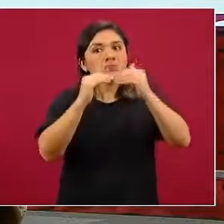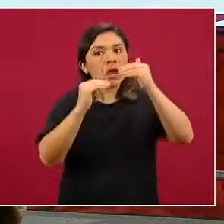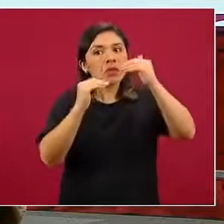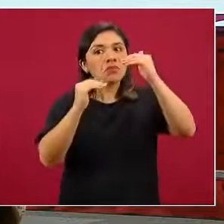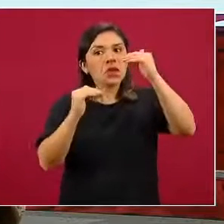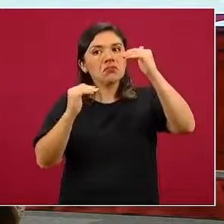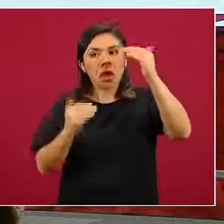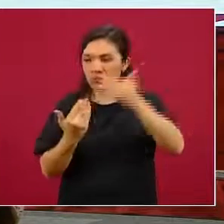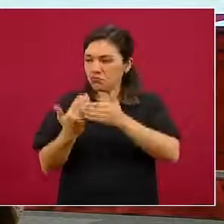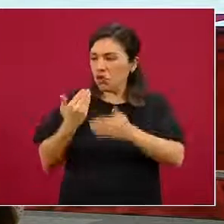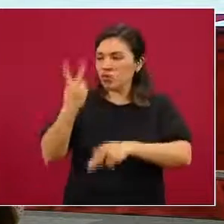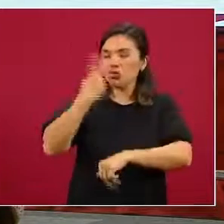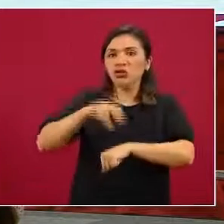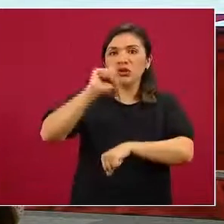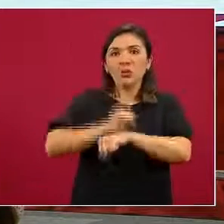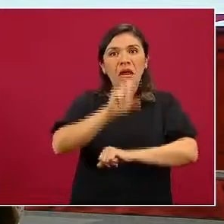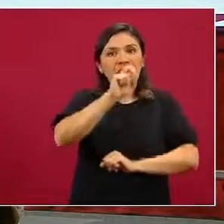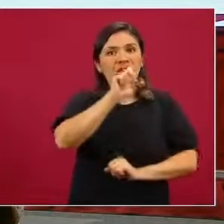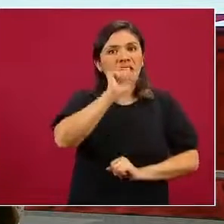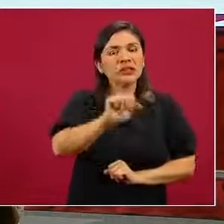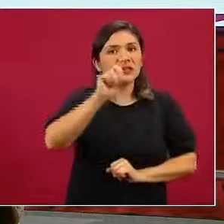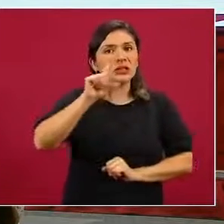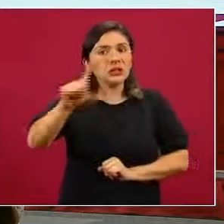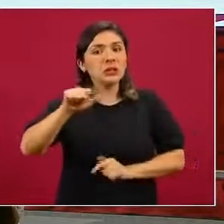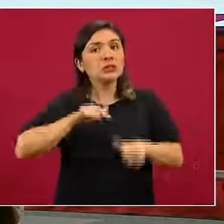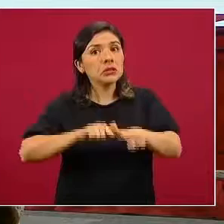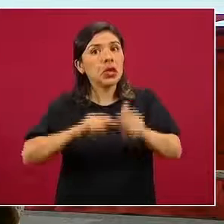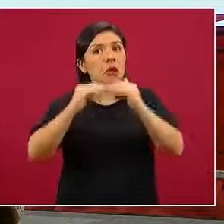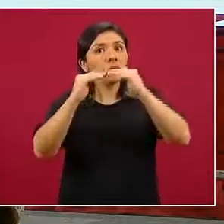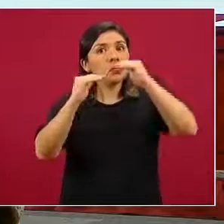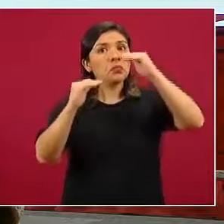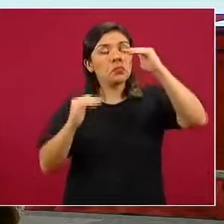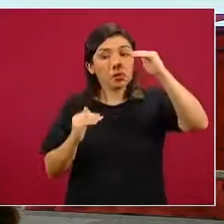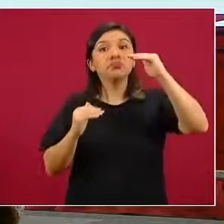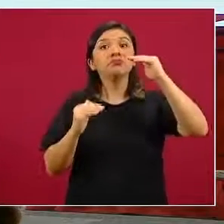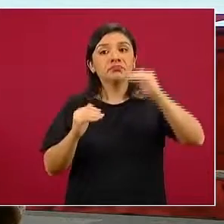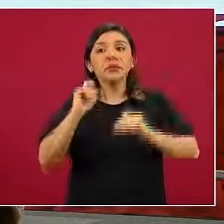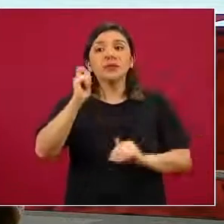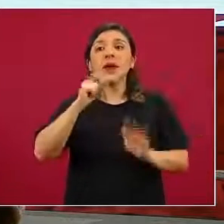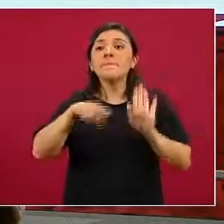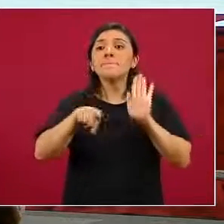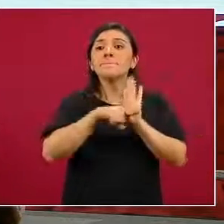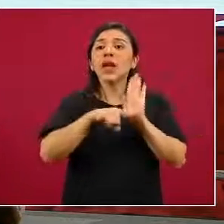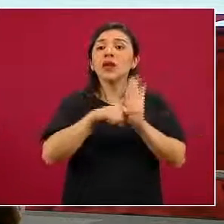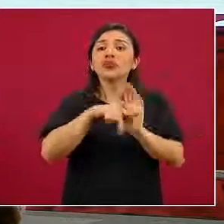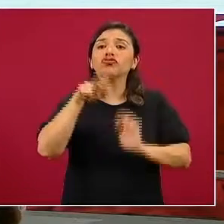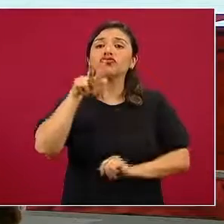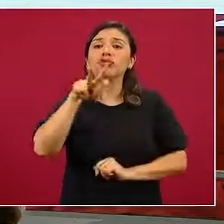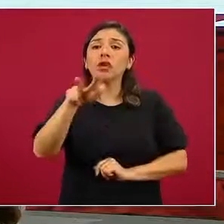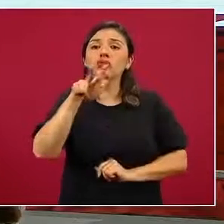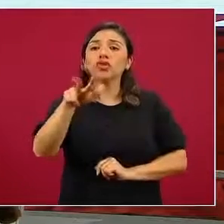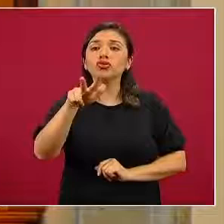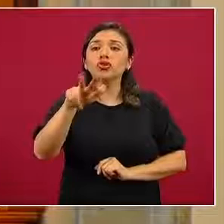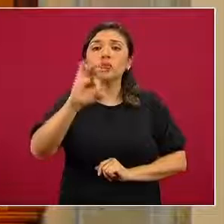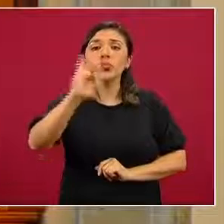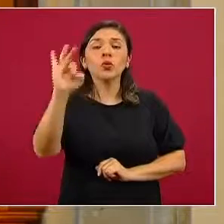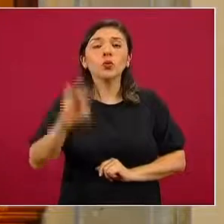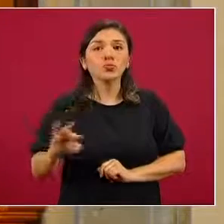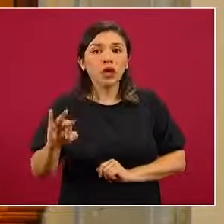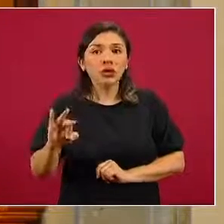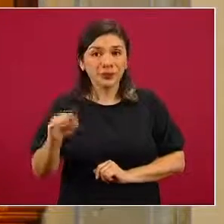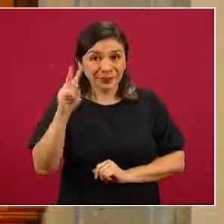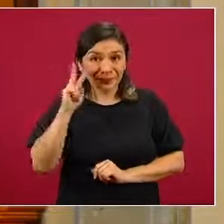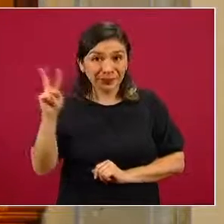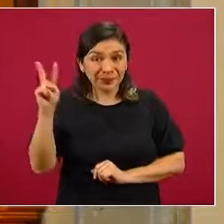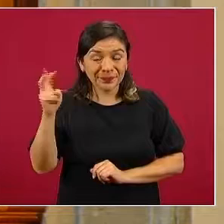en las últimas dos semanas, 36 y 37 que están graficadas, de menos 18 por ciento